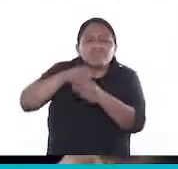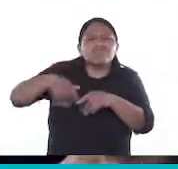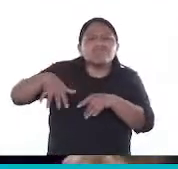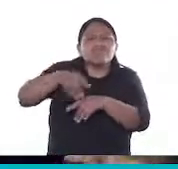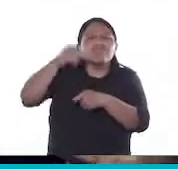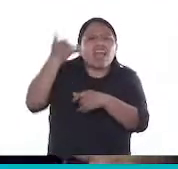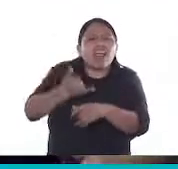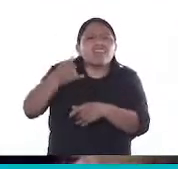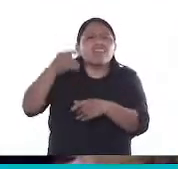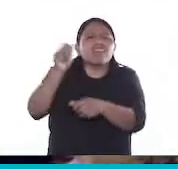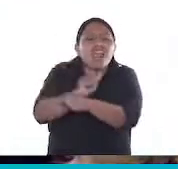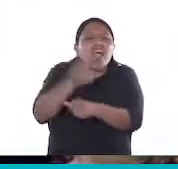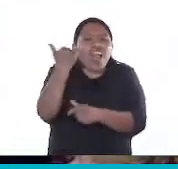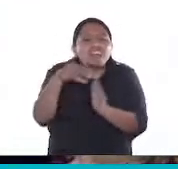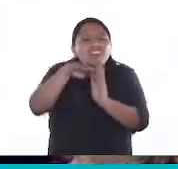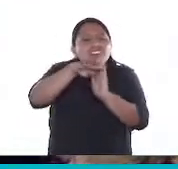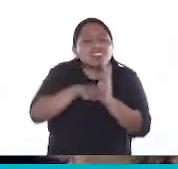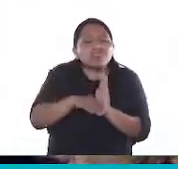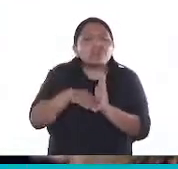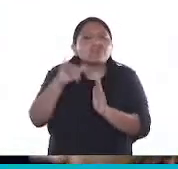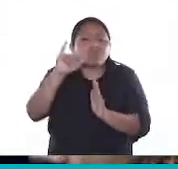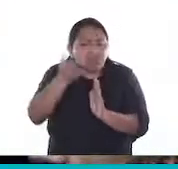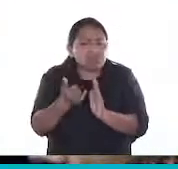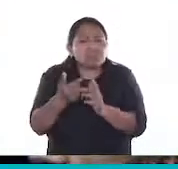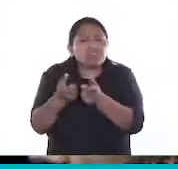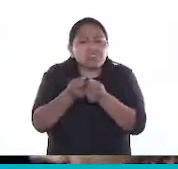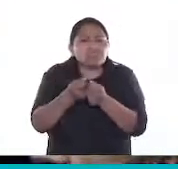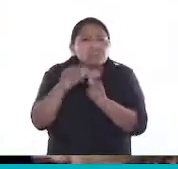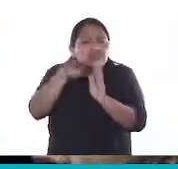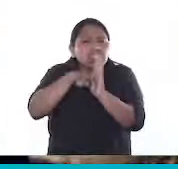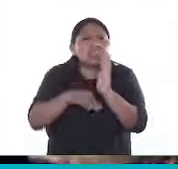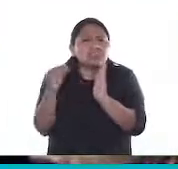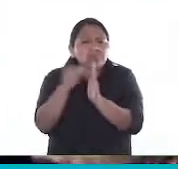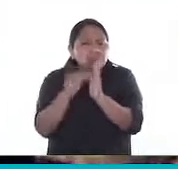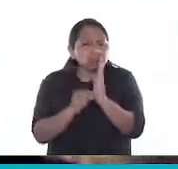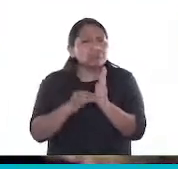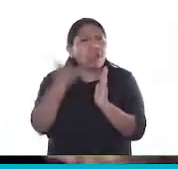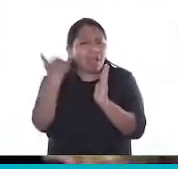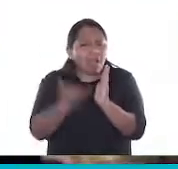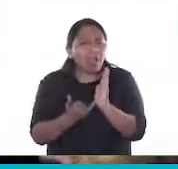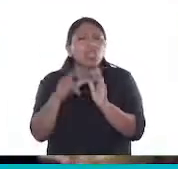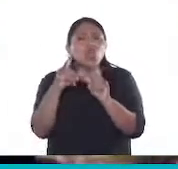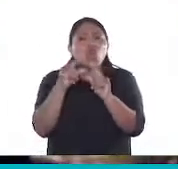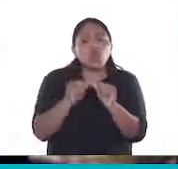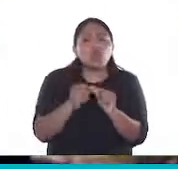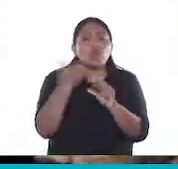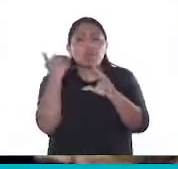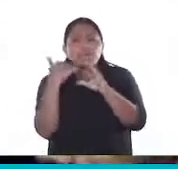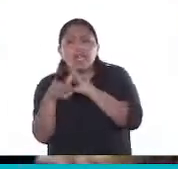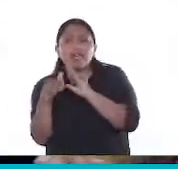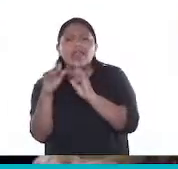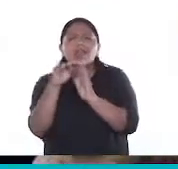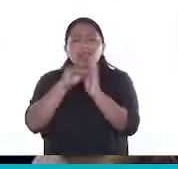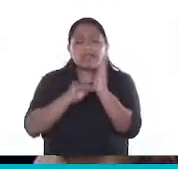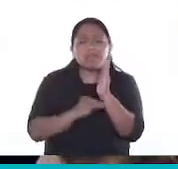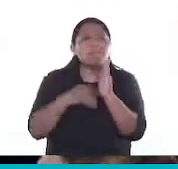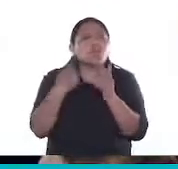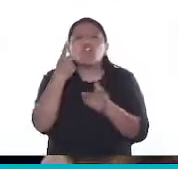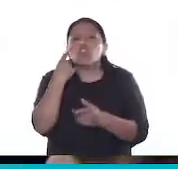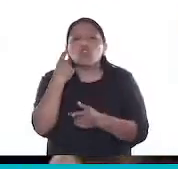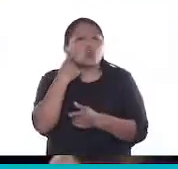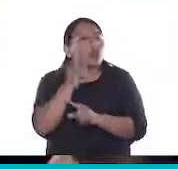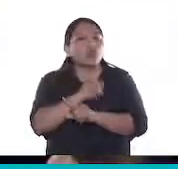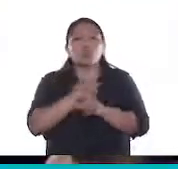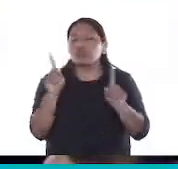Sí que hay un registro. Sí que registran los teléfonos por presos. Sí que registran los números de e-mail. Pero no controlan,